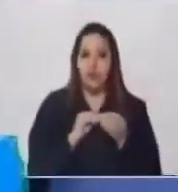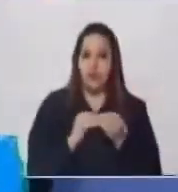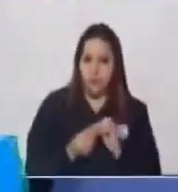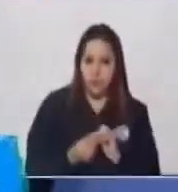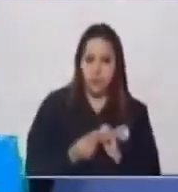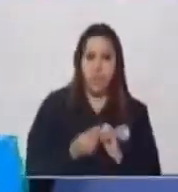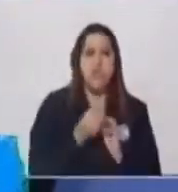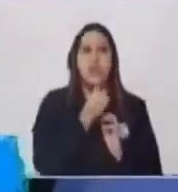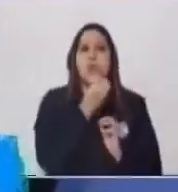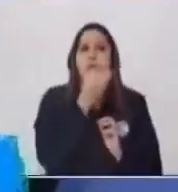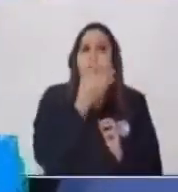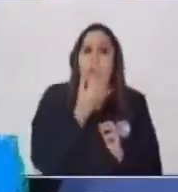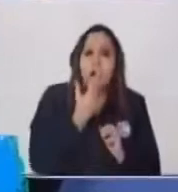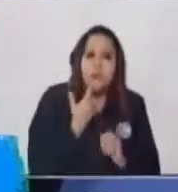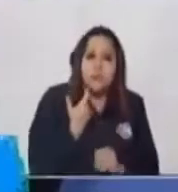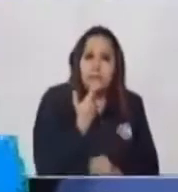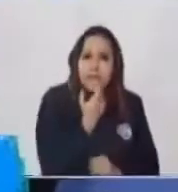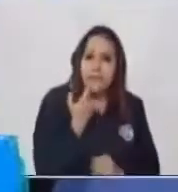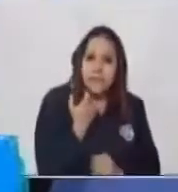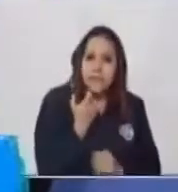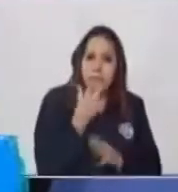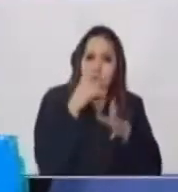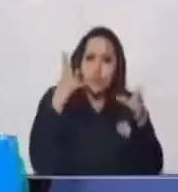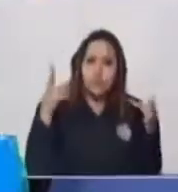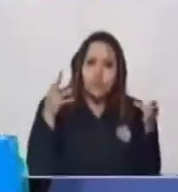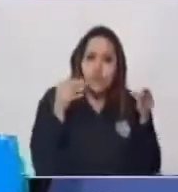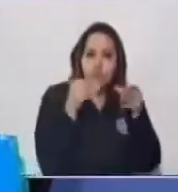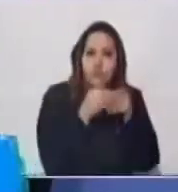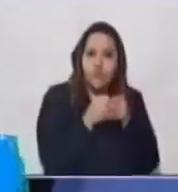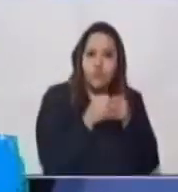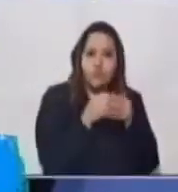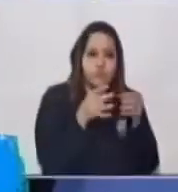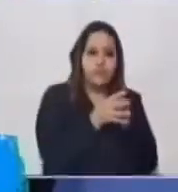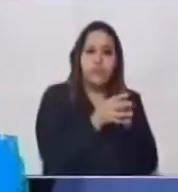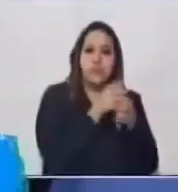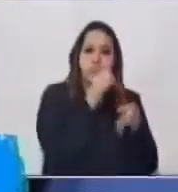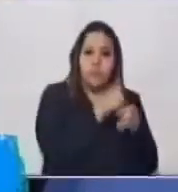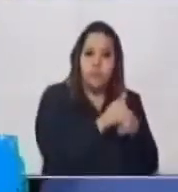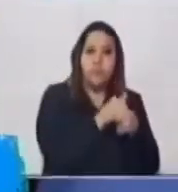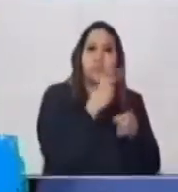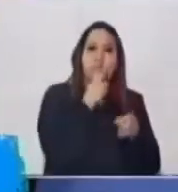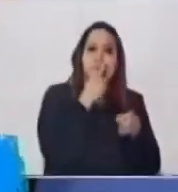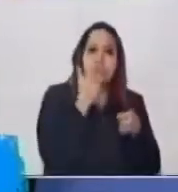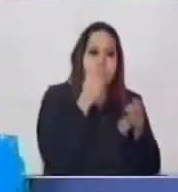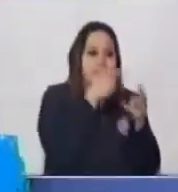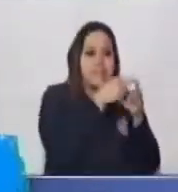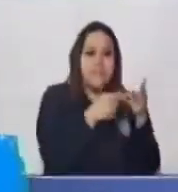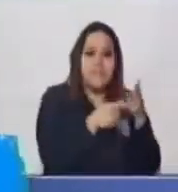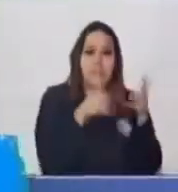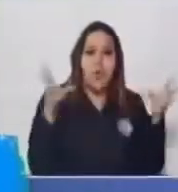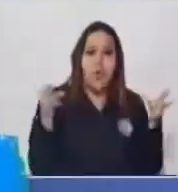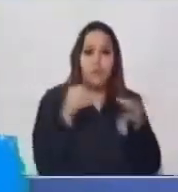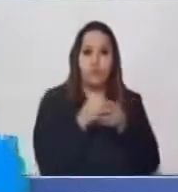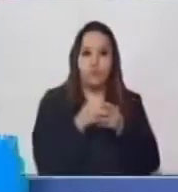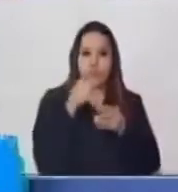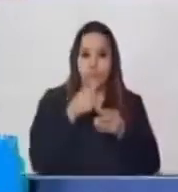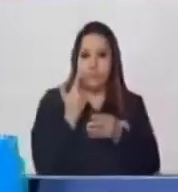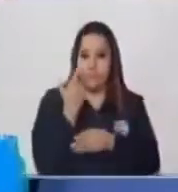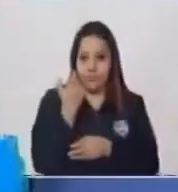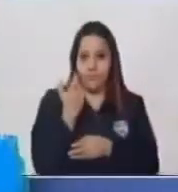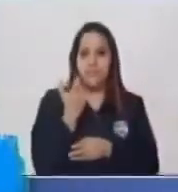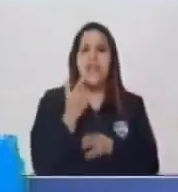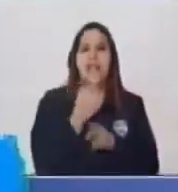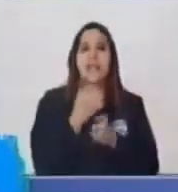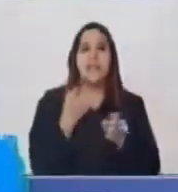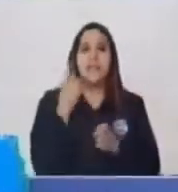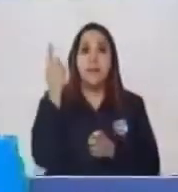Cuánto dinero Juntaron Entre las 3 hermanas Para celebrarle el cumpleaños A su hermano El primer número que